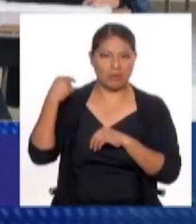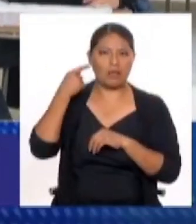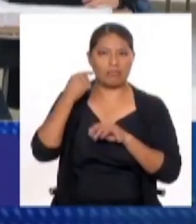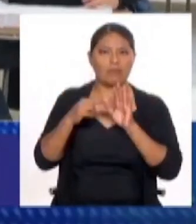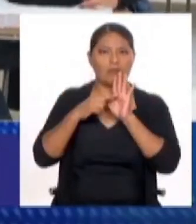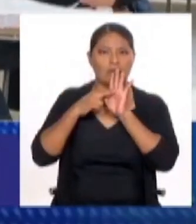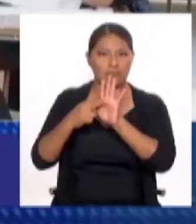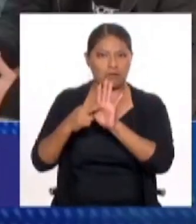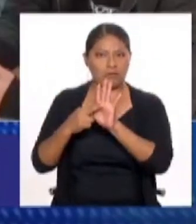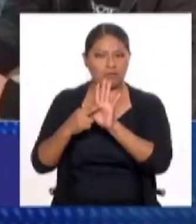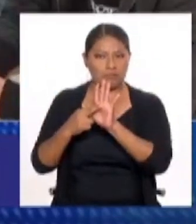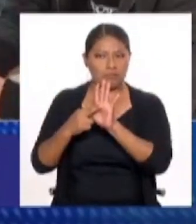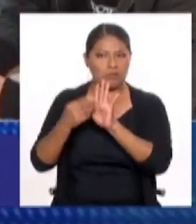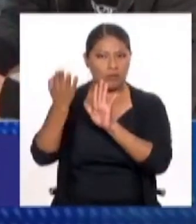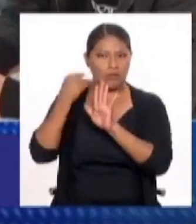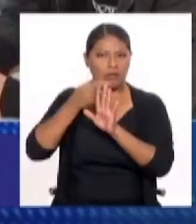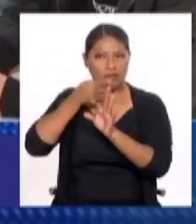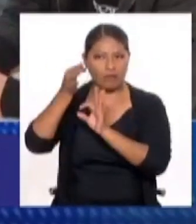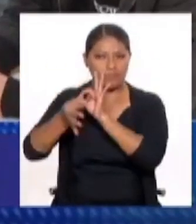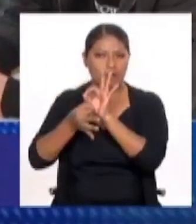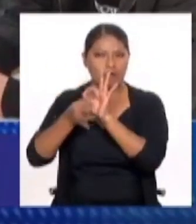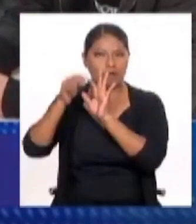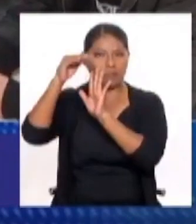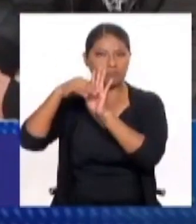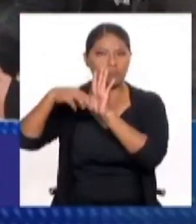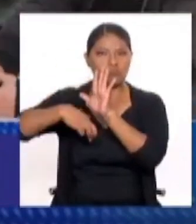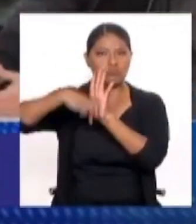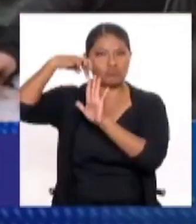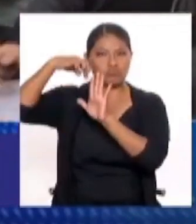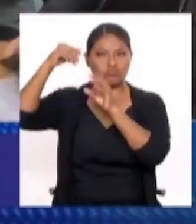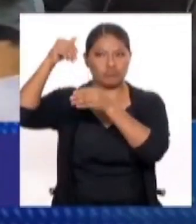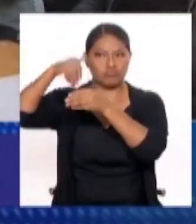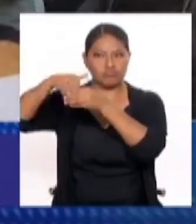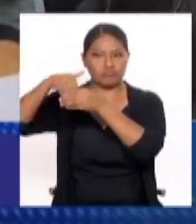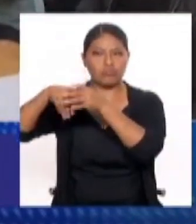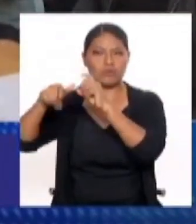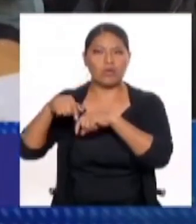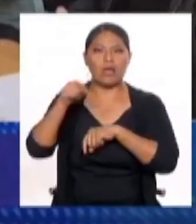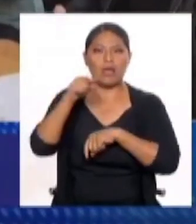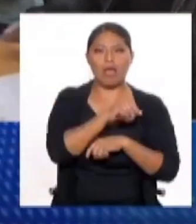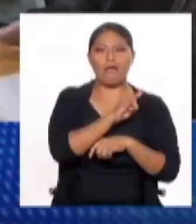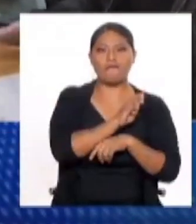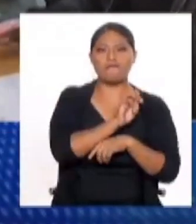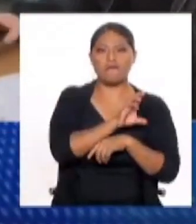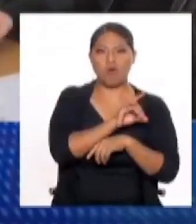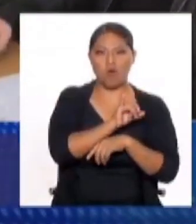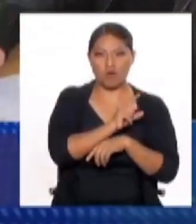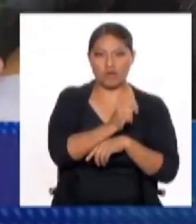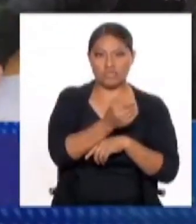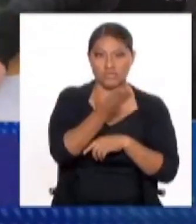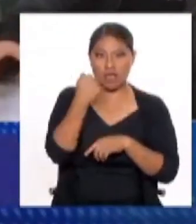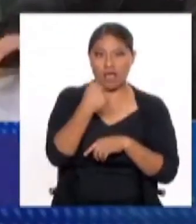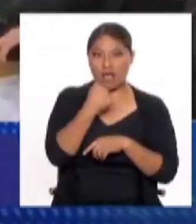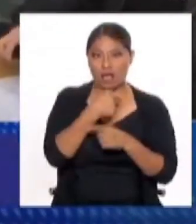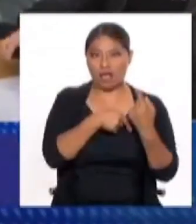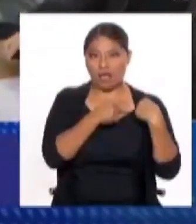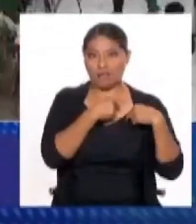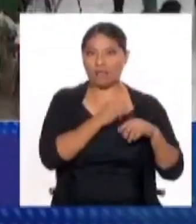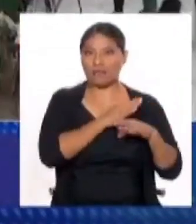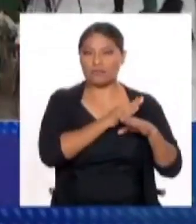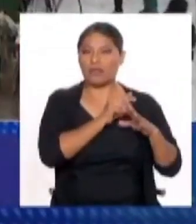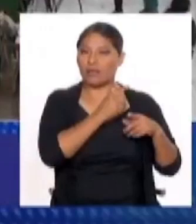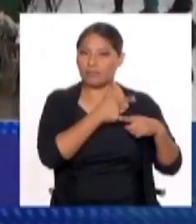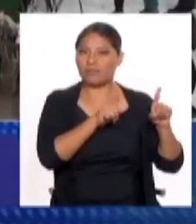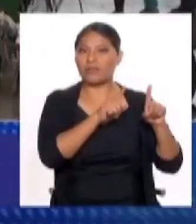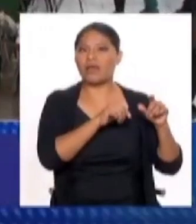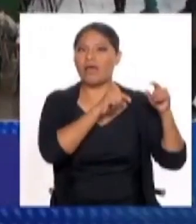en las unas que tuvo después de las elecciones el presidente Boric con el rechazo de la Constitución que había sido aprobada por la Convención Constituyente.